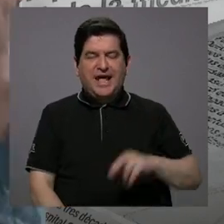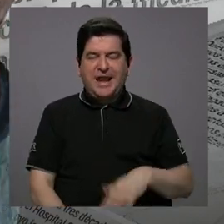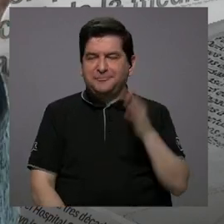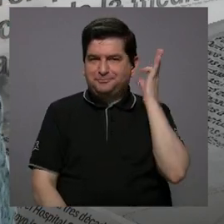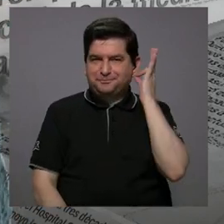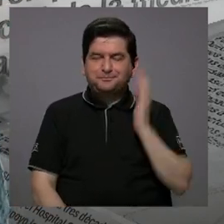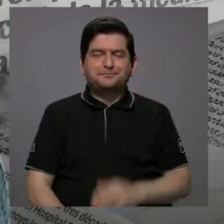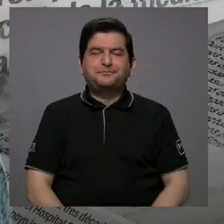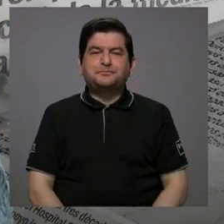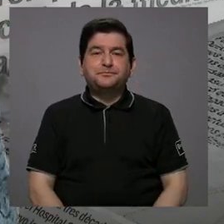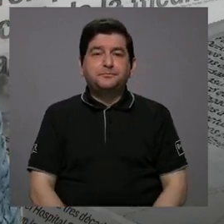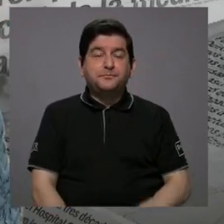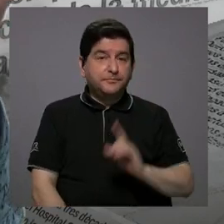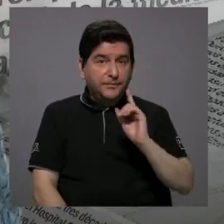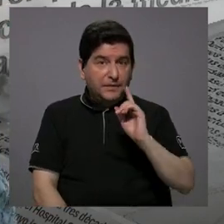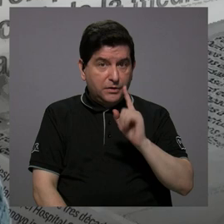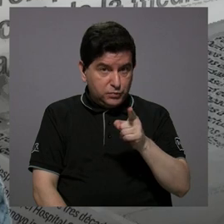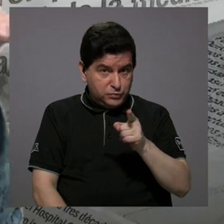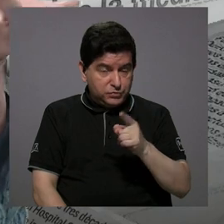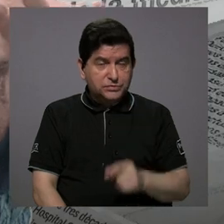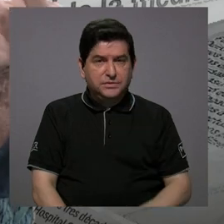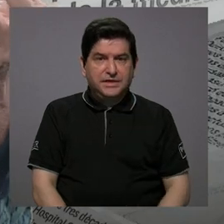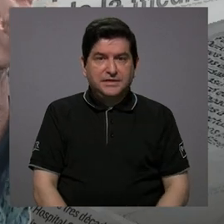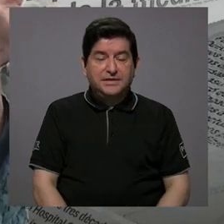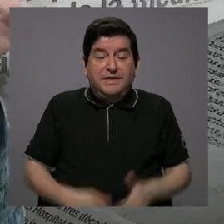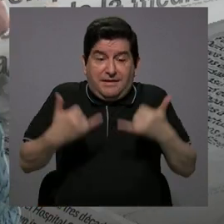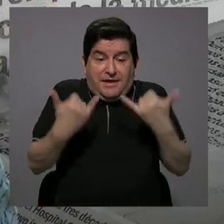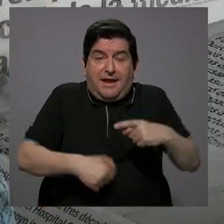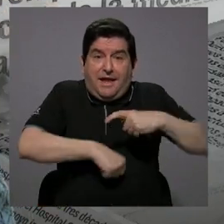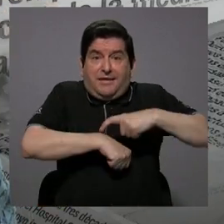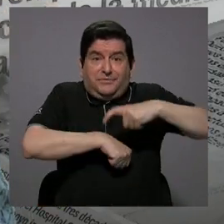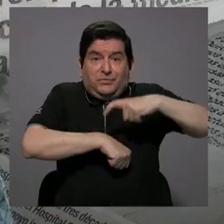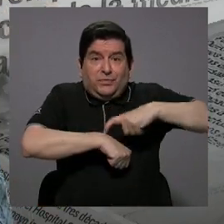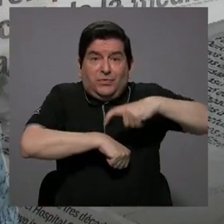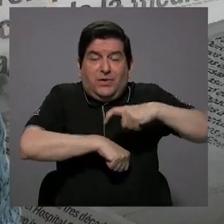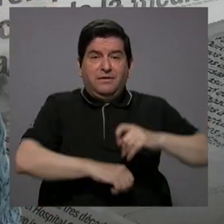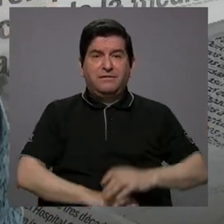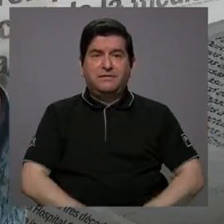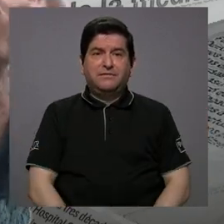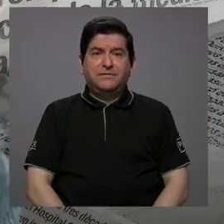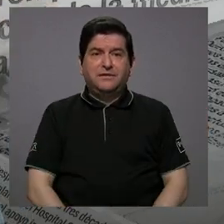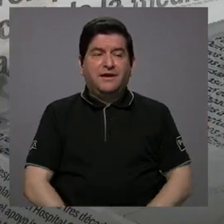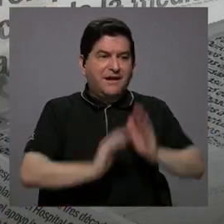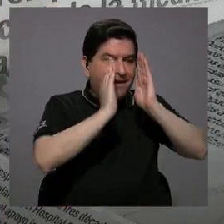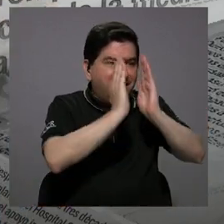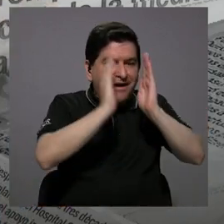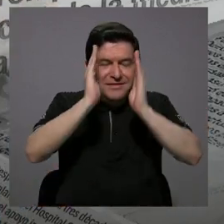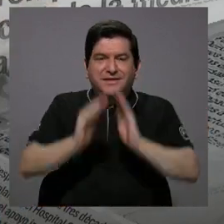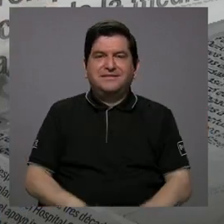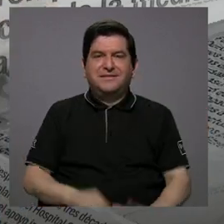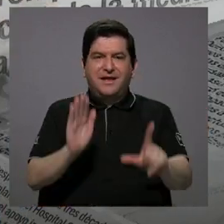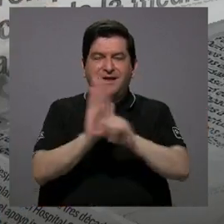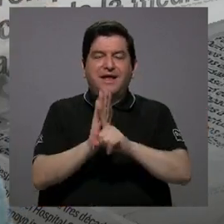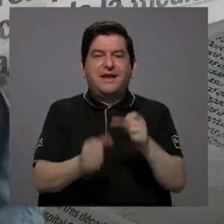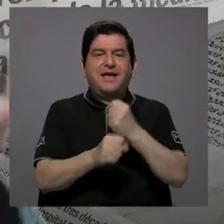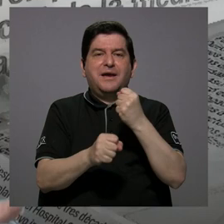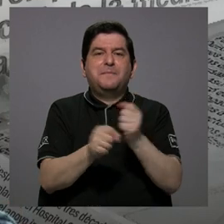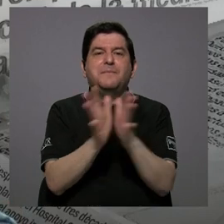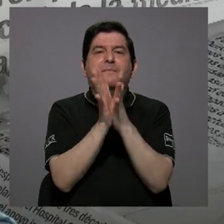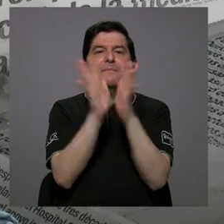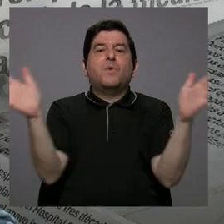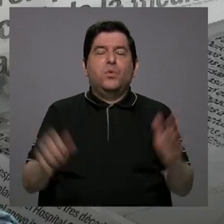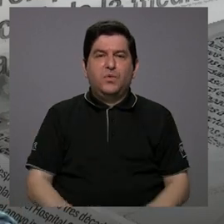Roxana, usted tiene que en este momento atender la ley de empleo público.